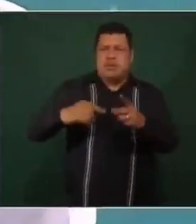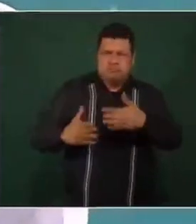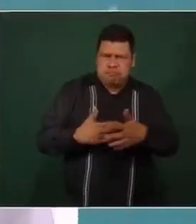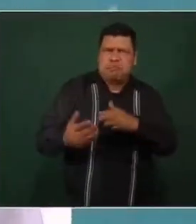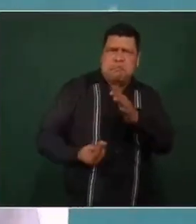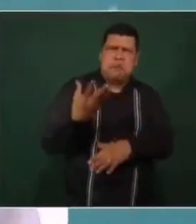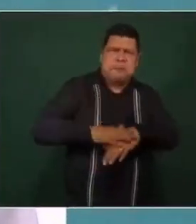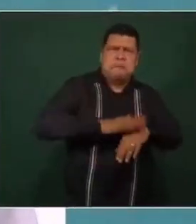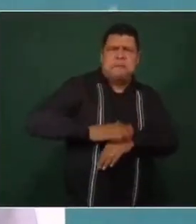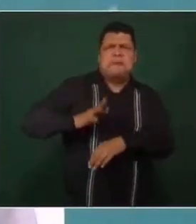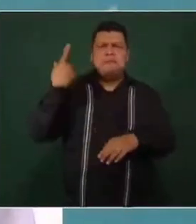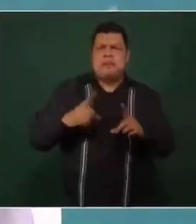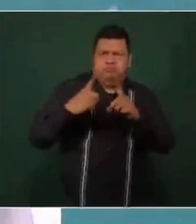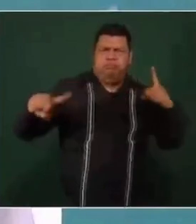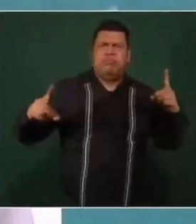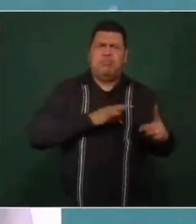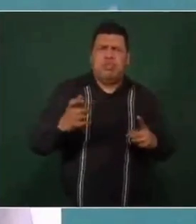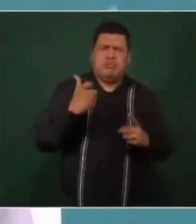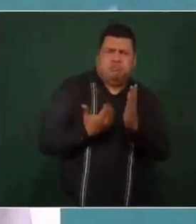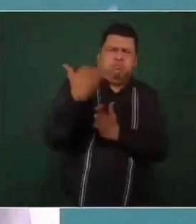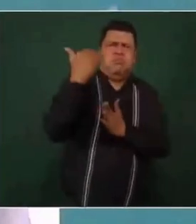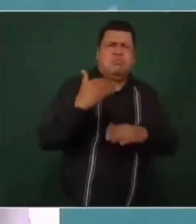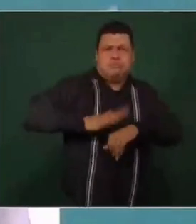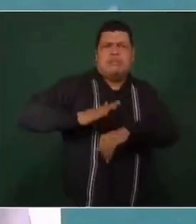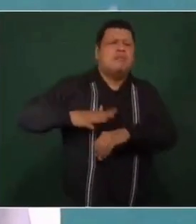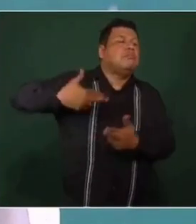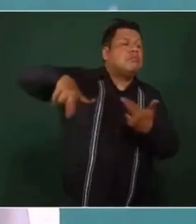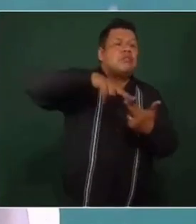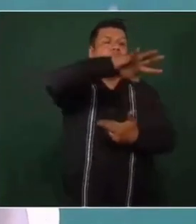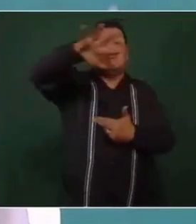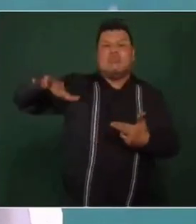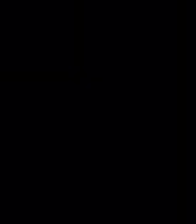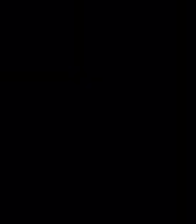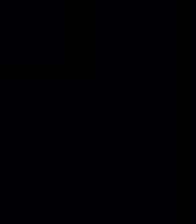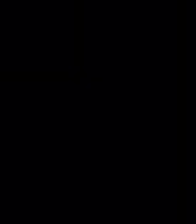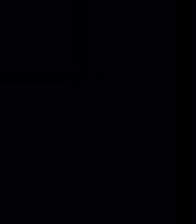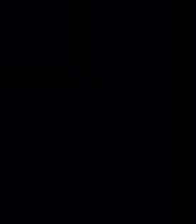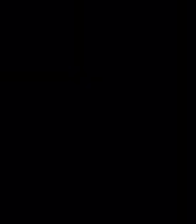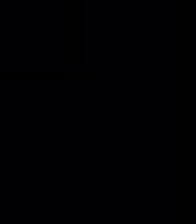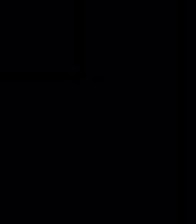tiene para el desarrollo económico de esta región del país.